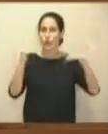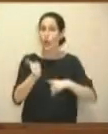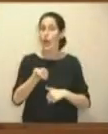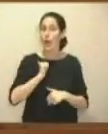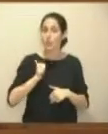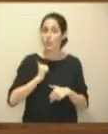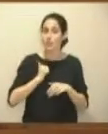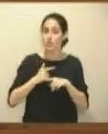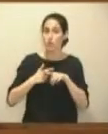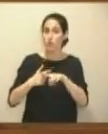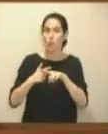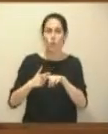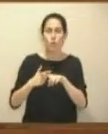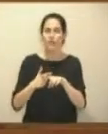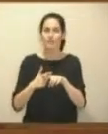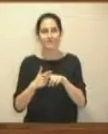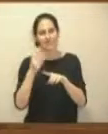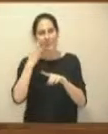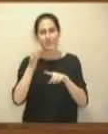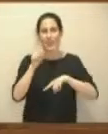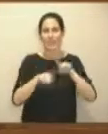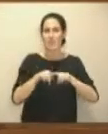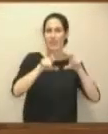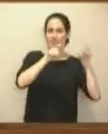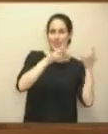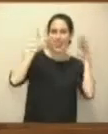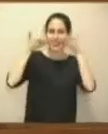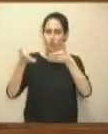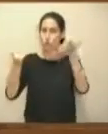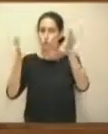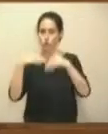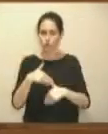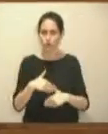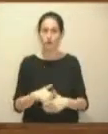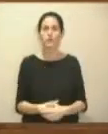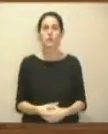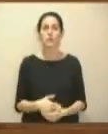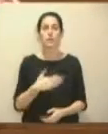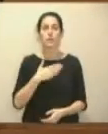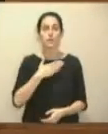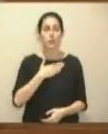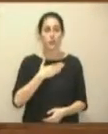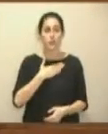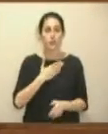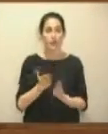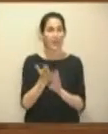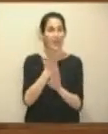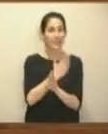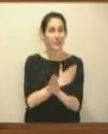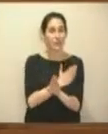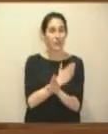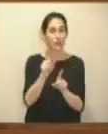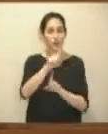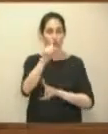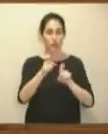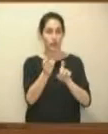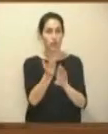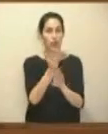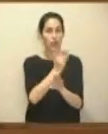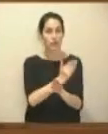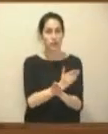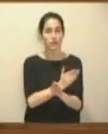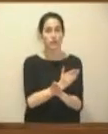atendidos por las correspondientes entidades. A nuestra anterior interpelación,